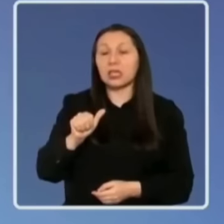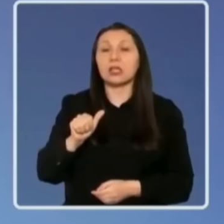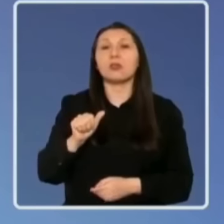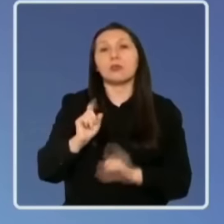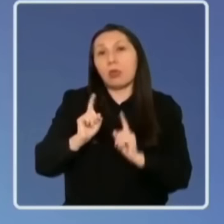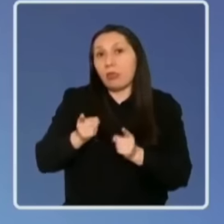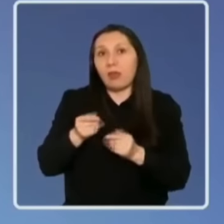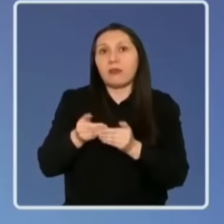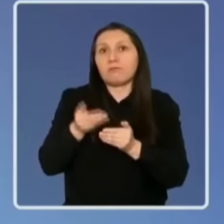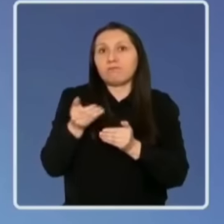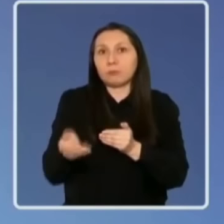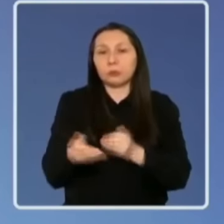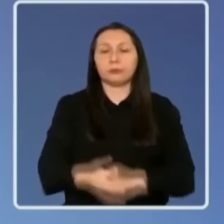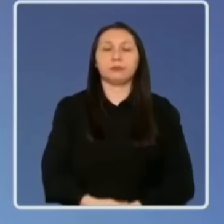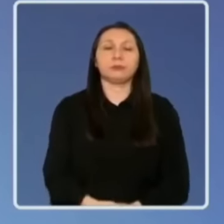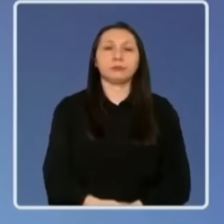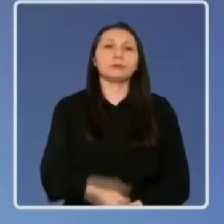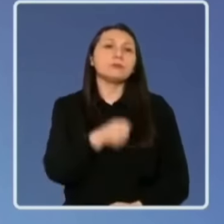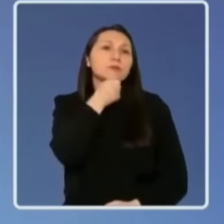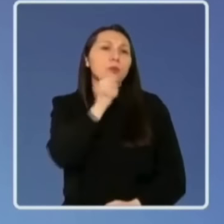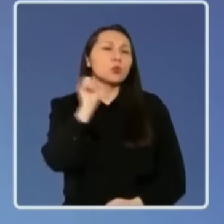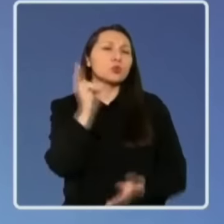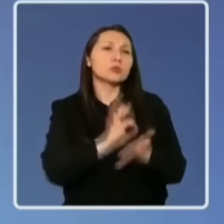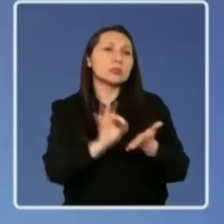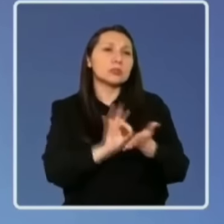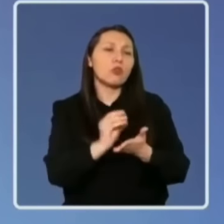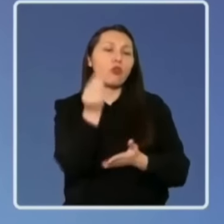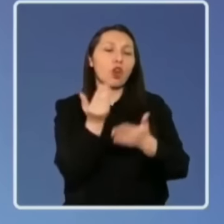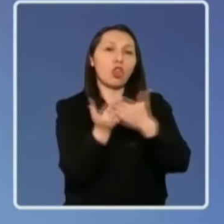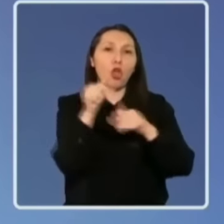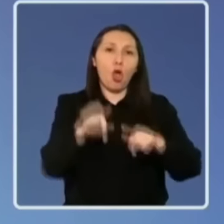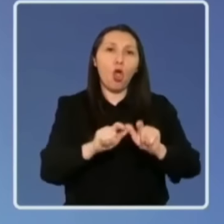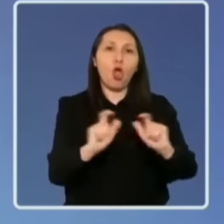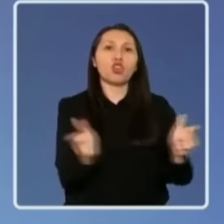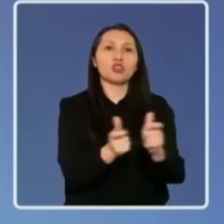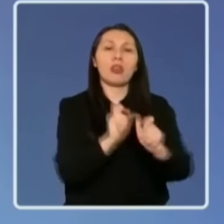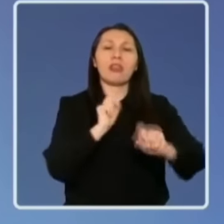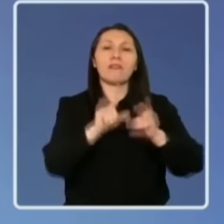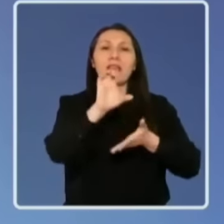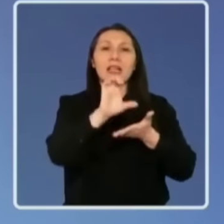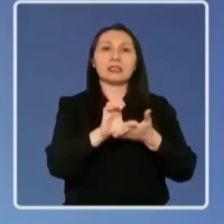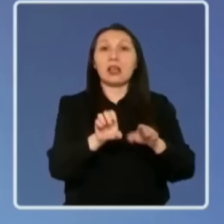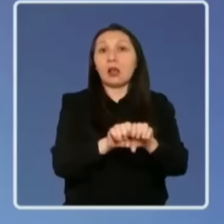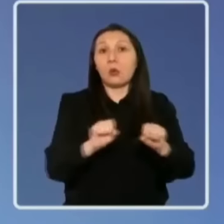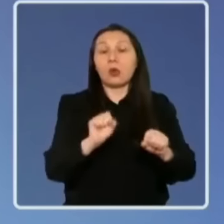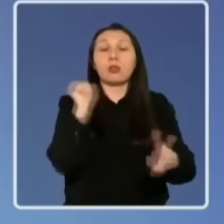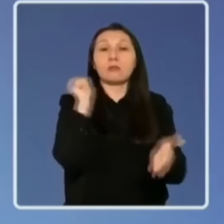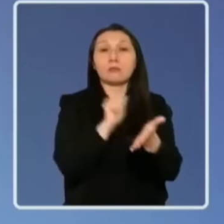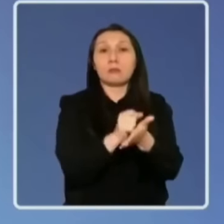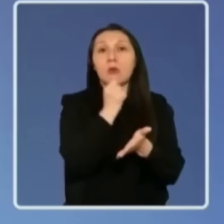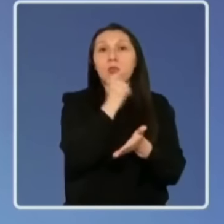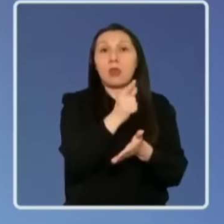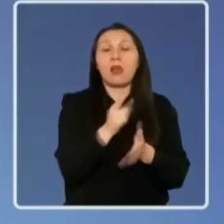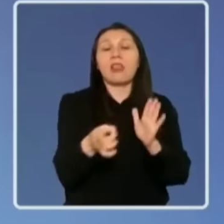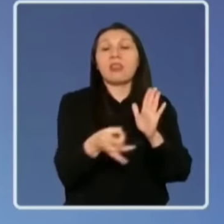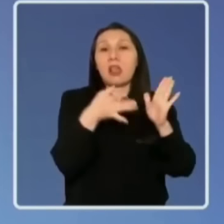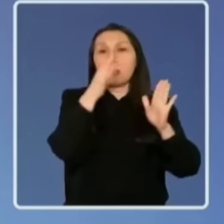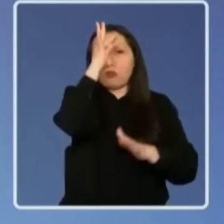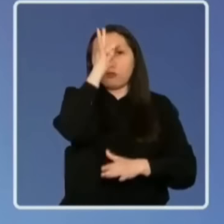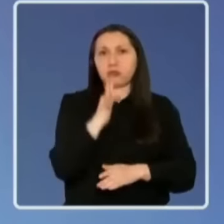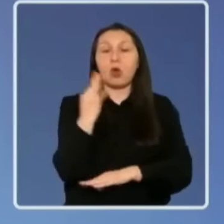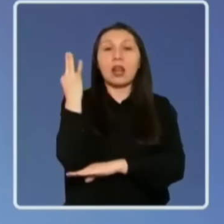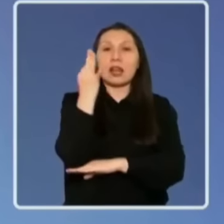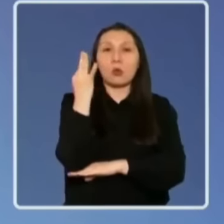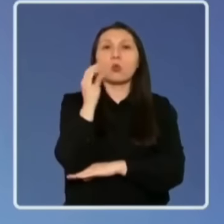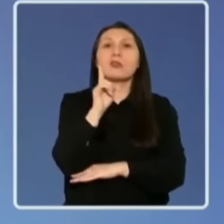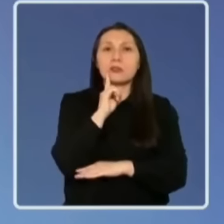corresponda. Subsecretario, buenos días. Hoy el Consejo de Defensa del Estado definiría si presenta querella por el delito de funcionario en la reunión que ellos